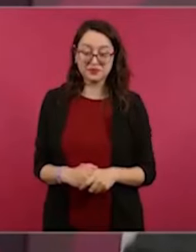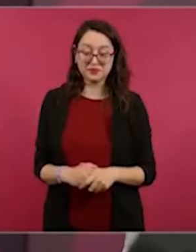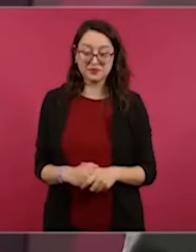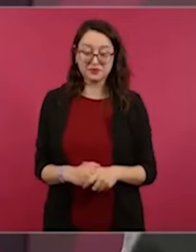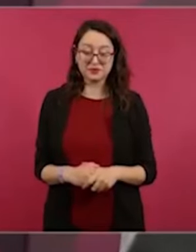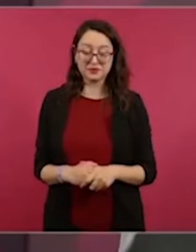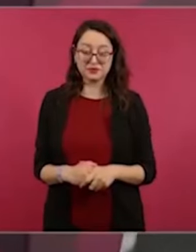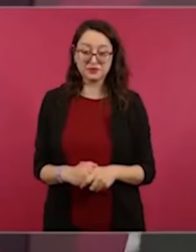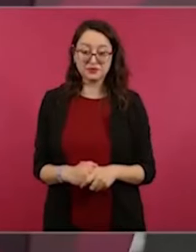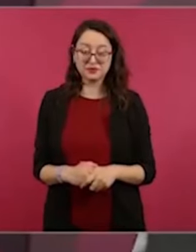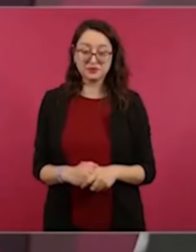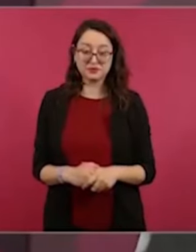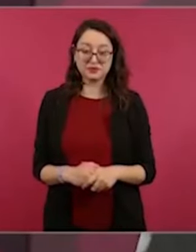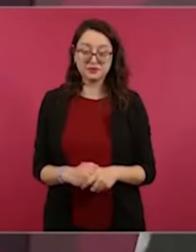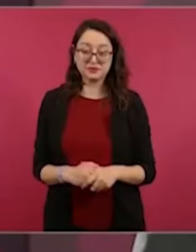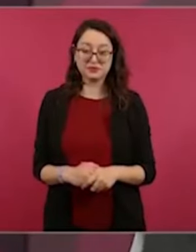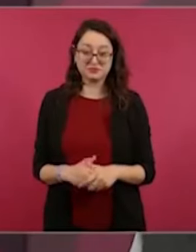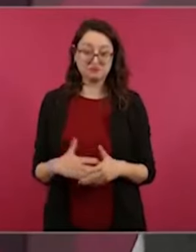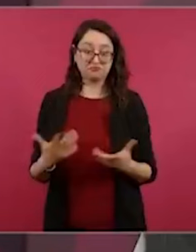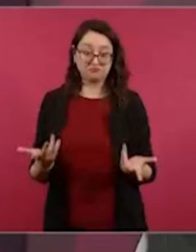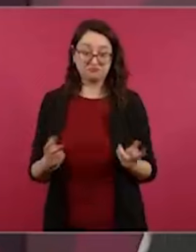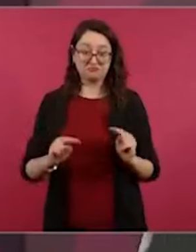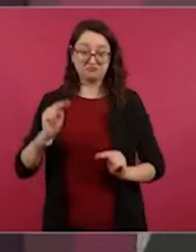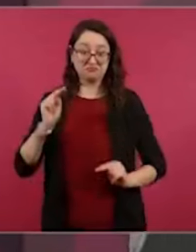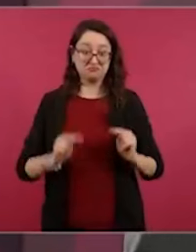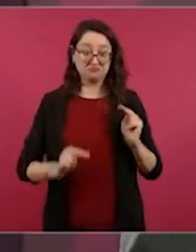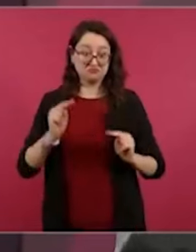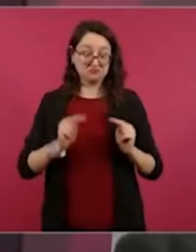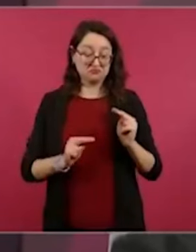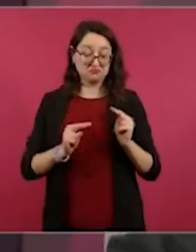nivel de doctorado.